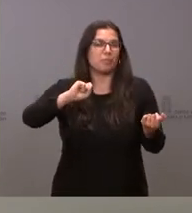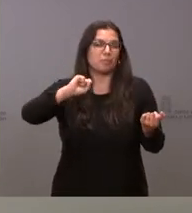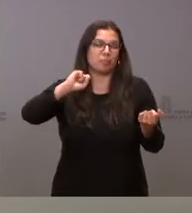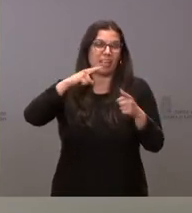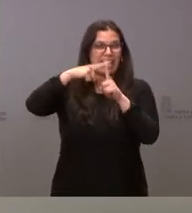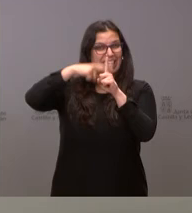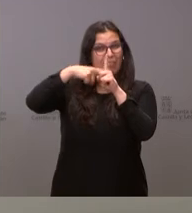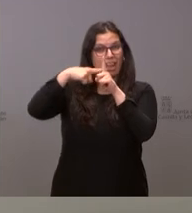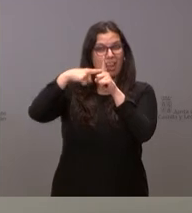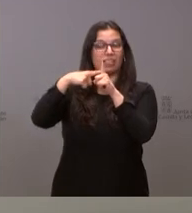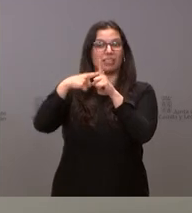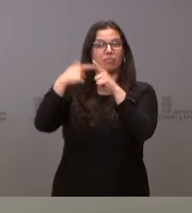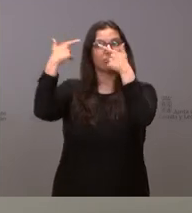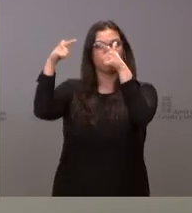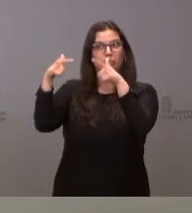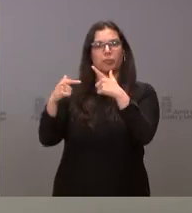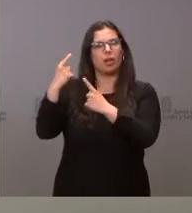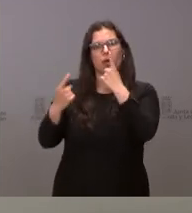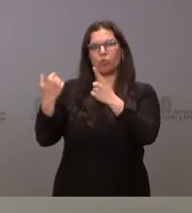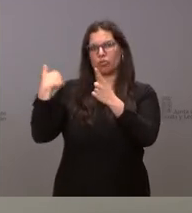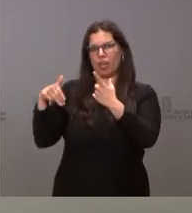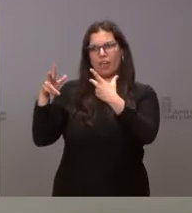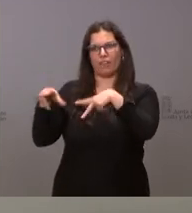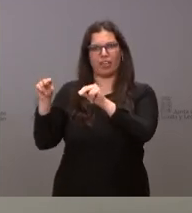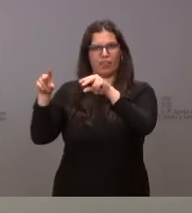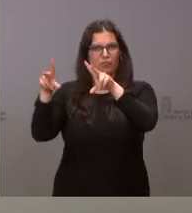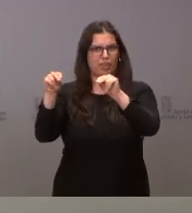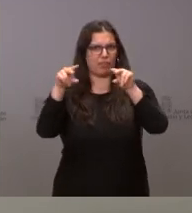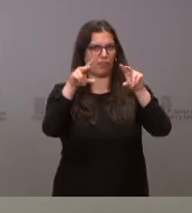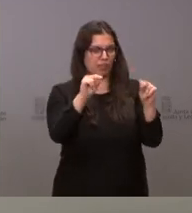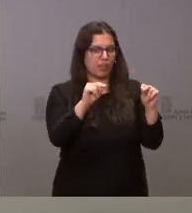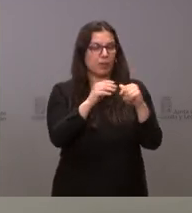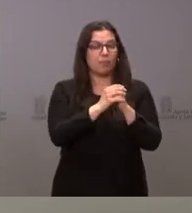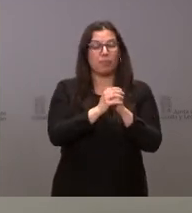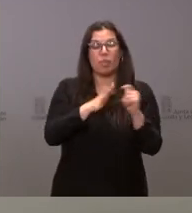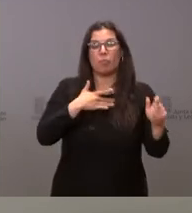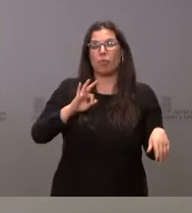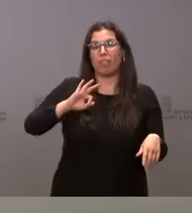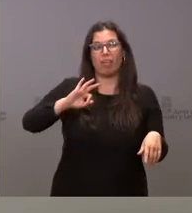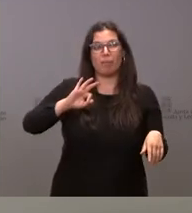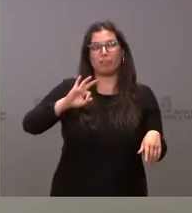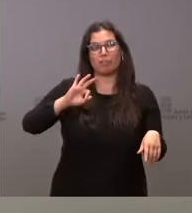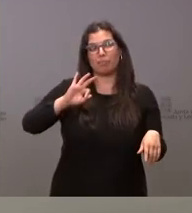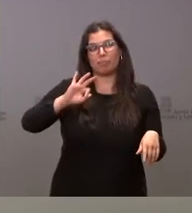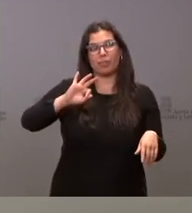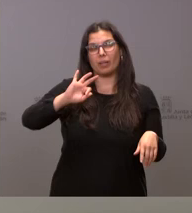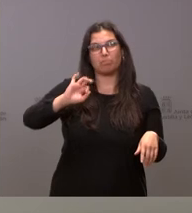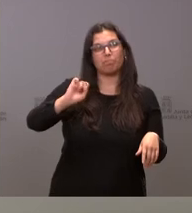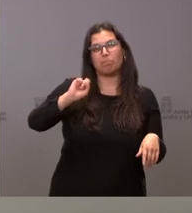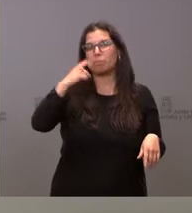concluyendo los mismos. En todo caso, quizá el principal punto a seguir